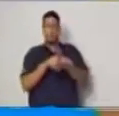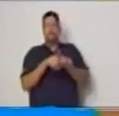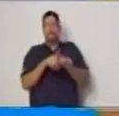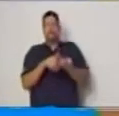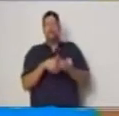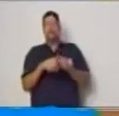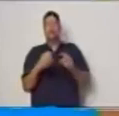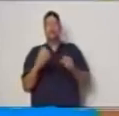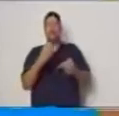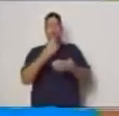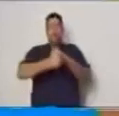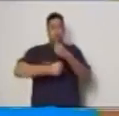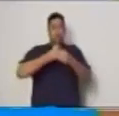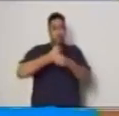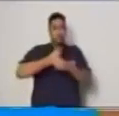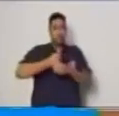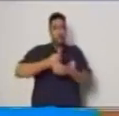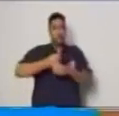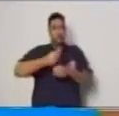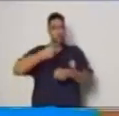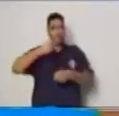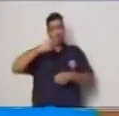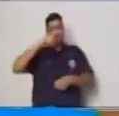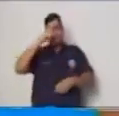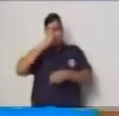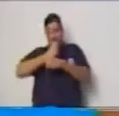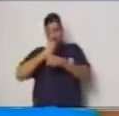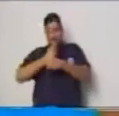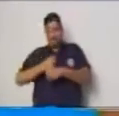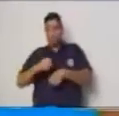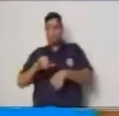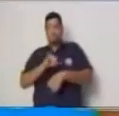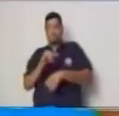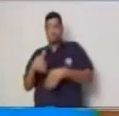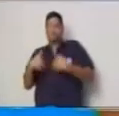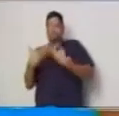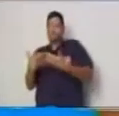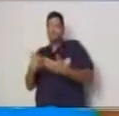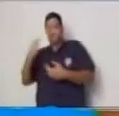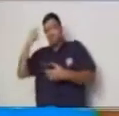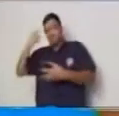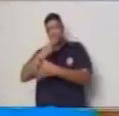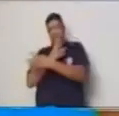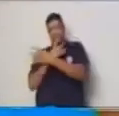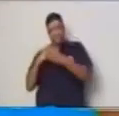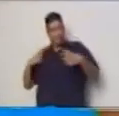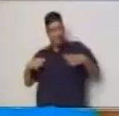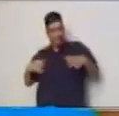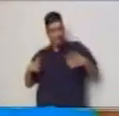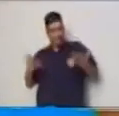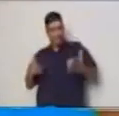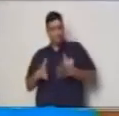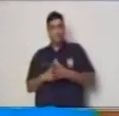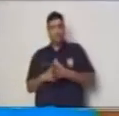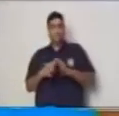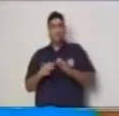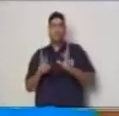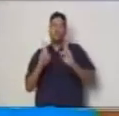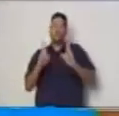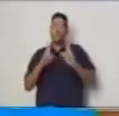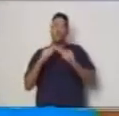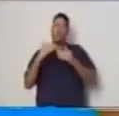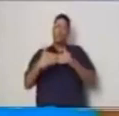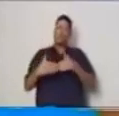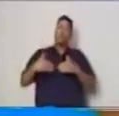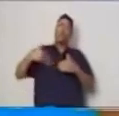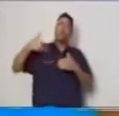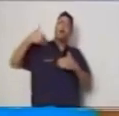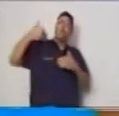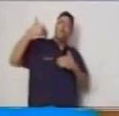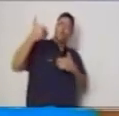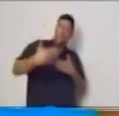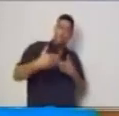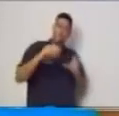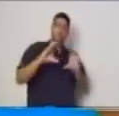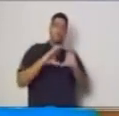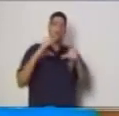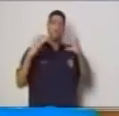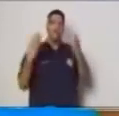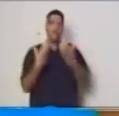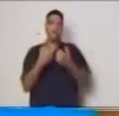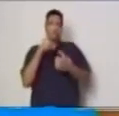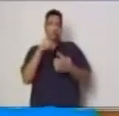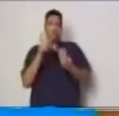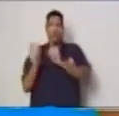espero que lo hayas comprendido de una manera muy pero muy especial y que para la próxima clase estés muy anuente